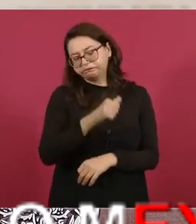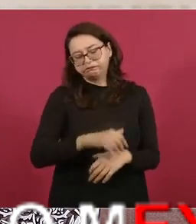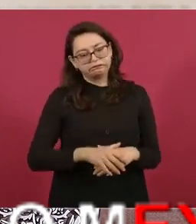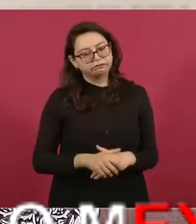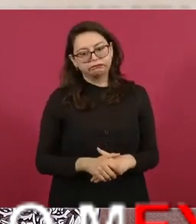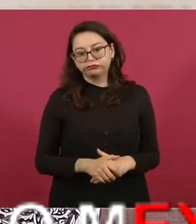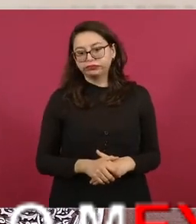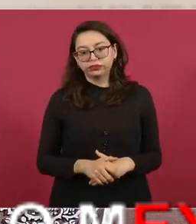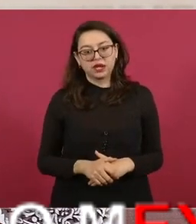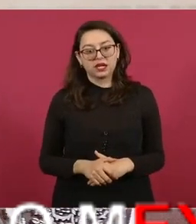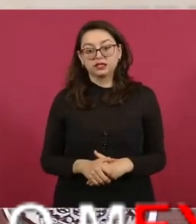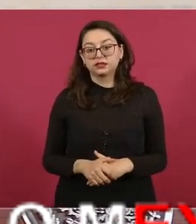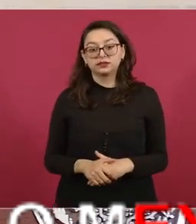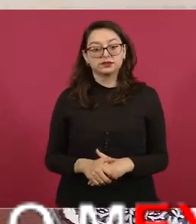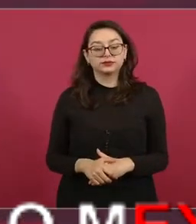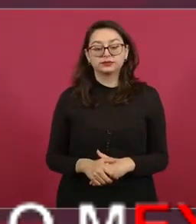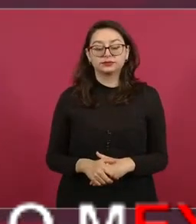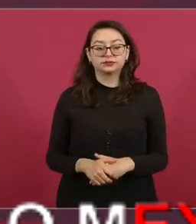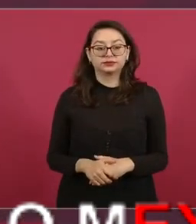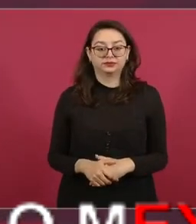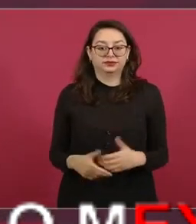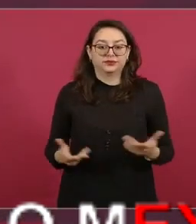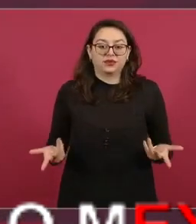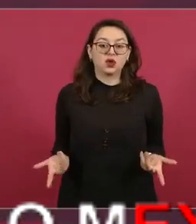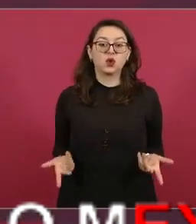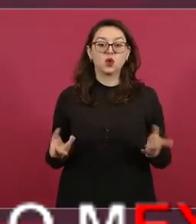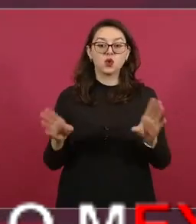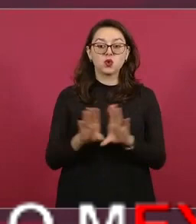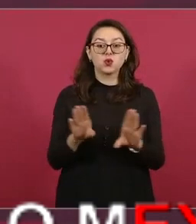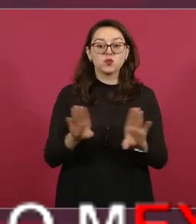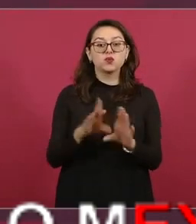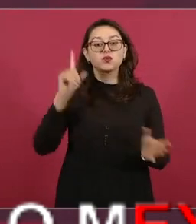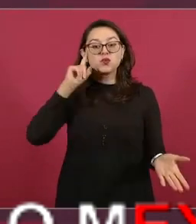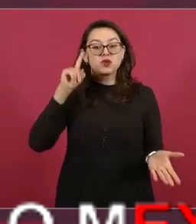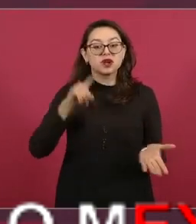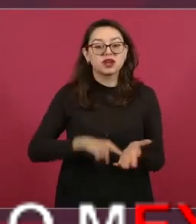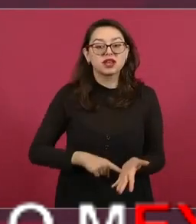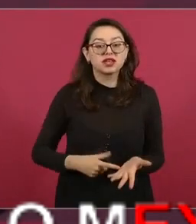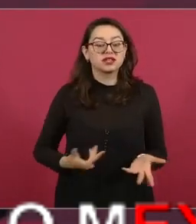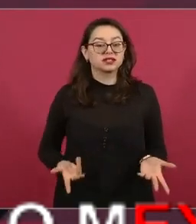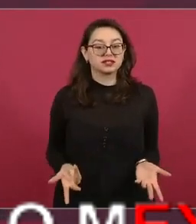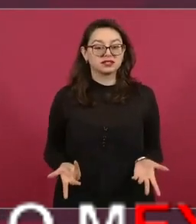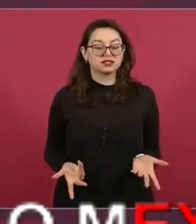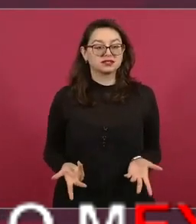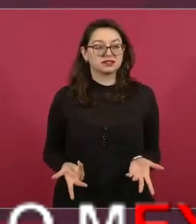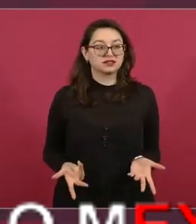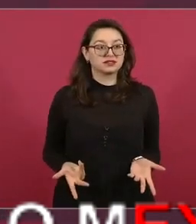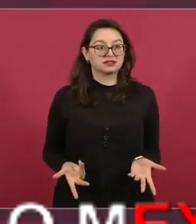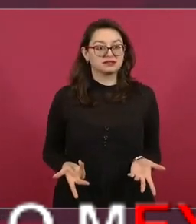un contrato por ejemplo de un reclusorio